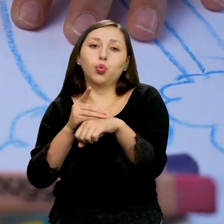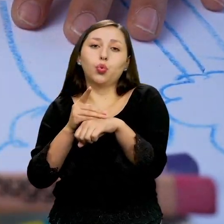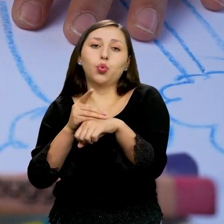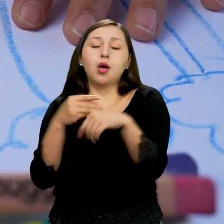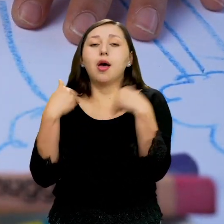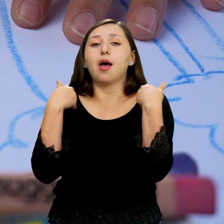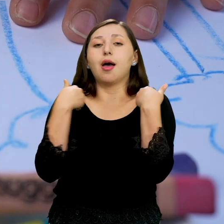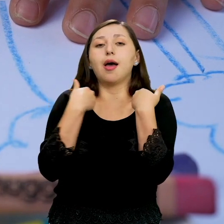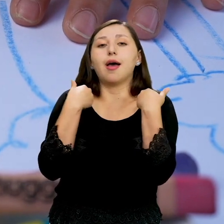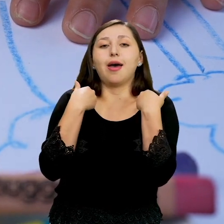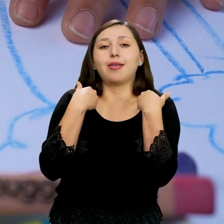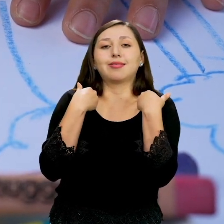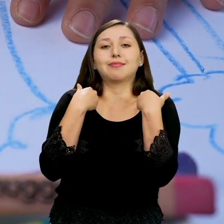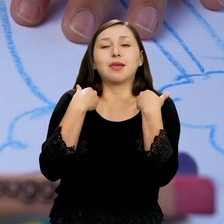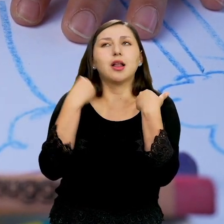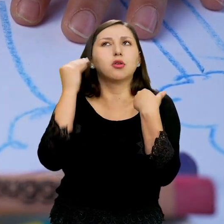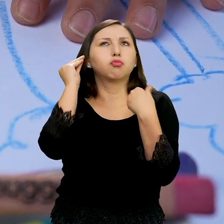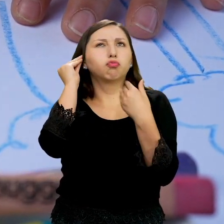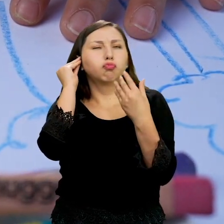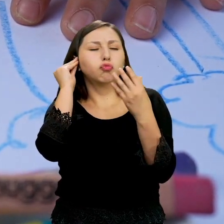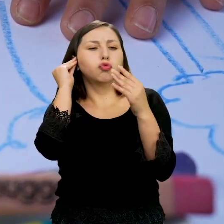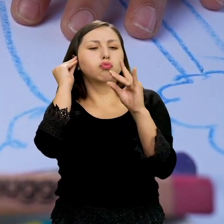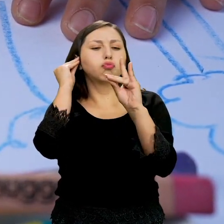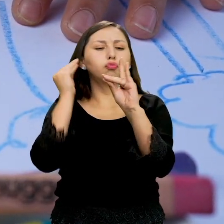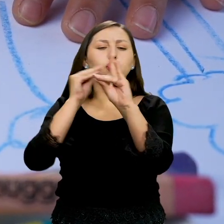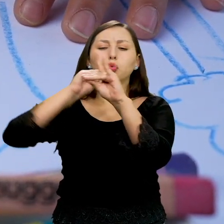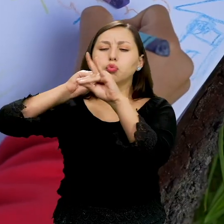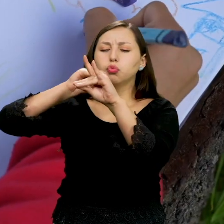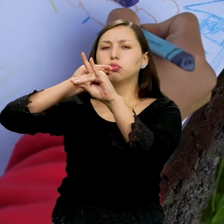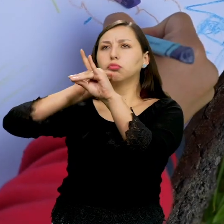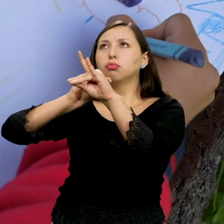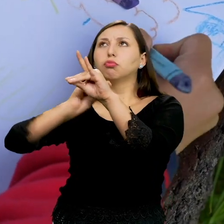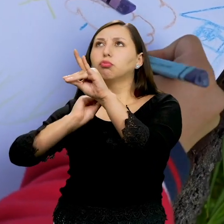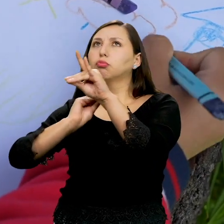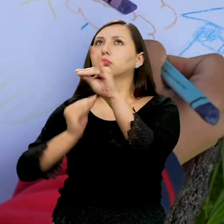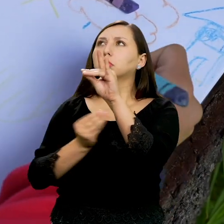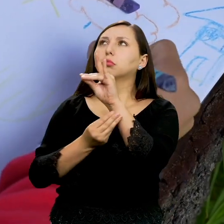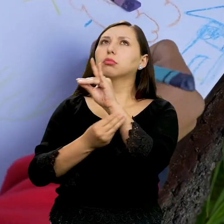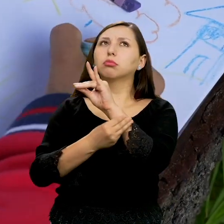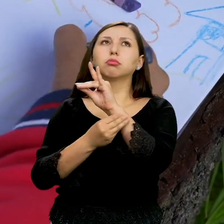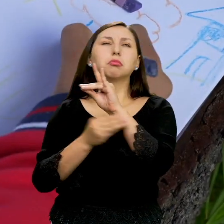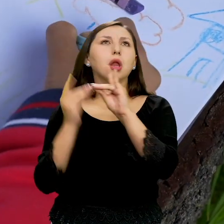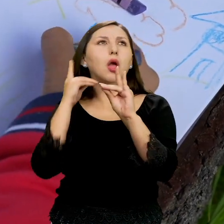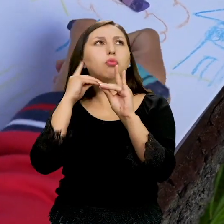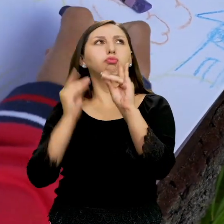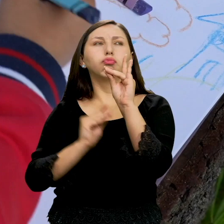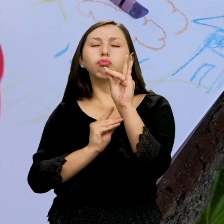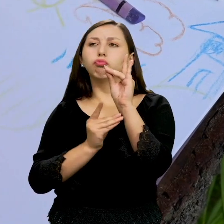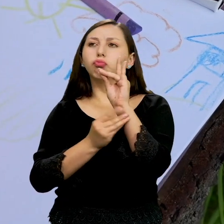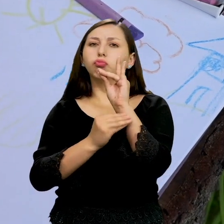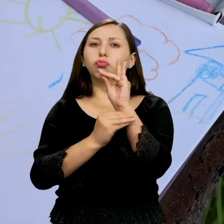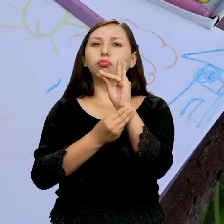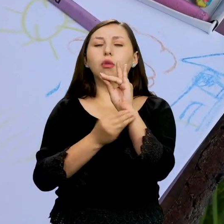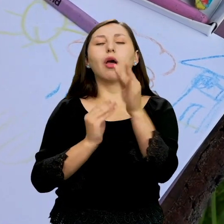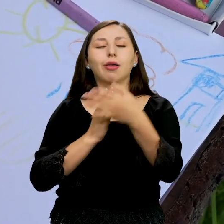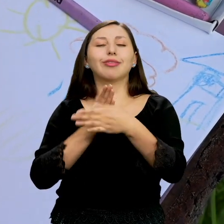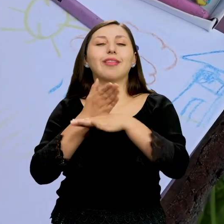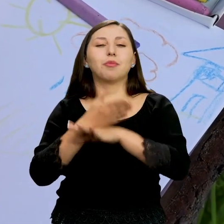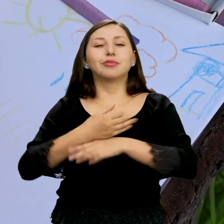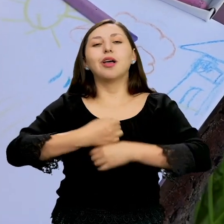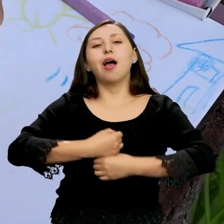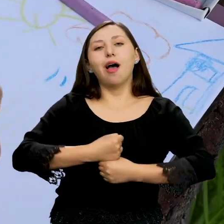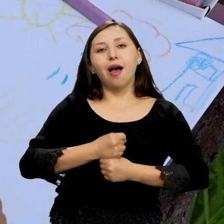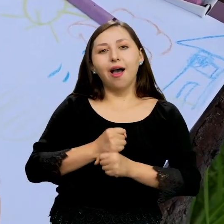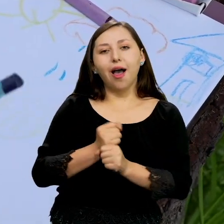ratito Cuando la Macarena otra vez te di hambre Yo le di algo de comida para comer